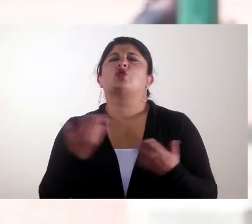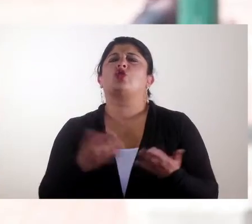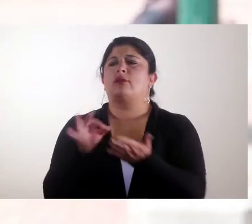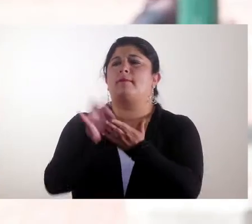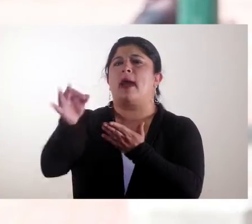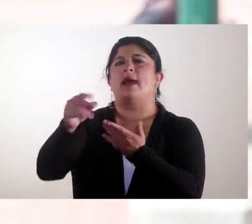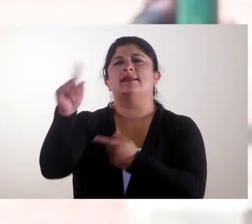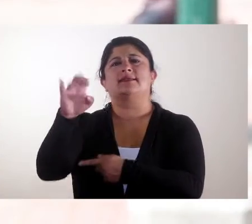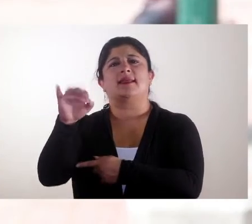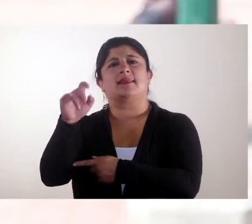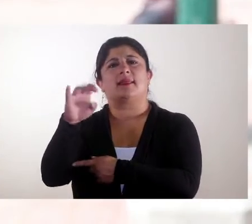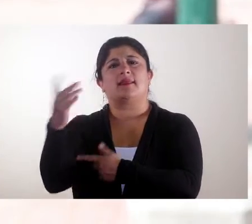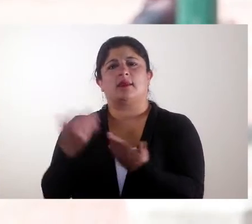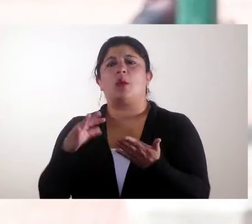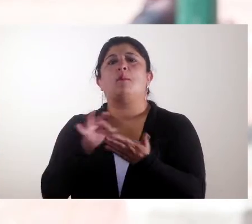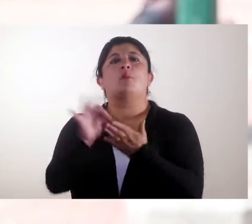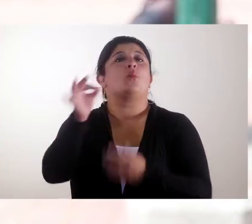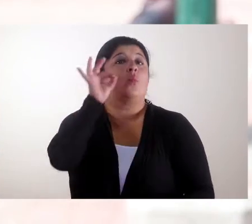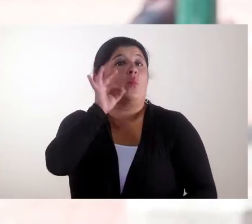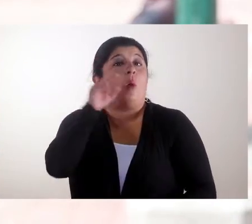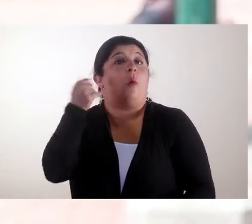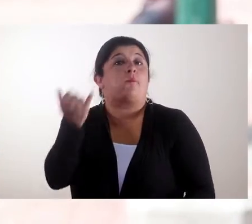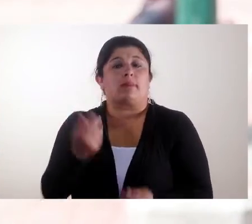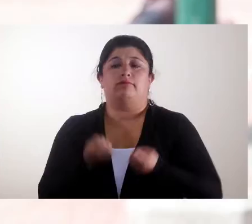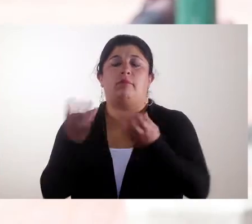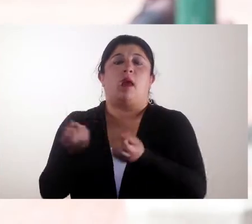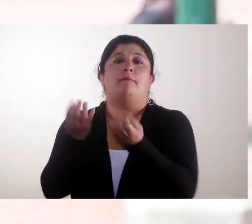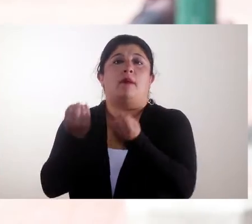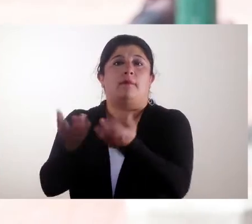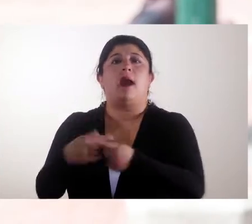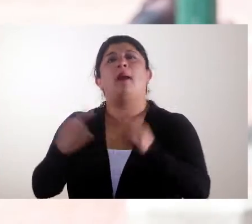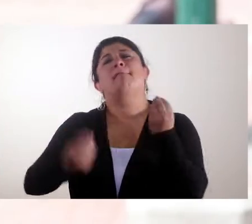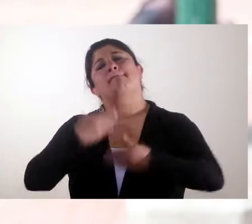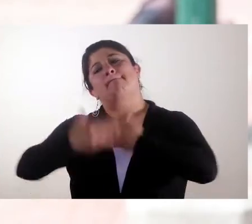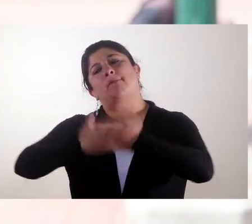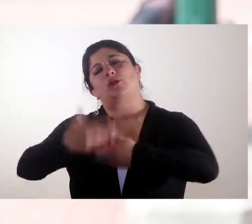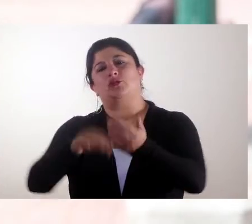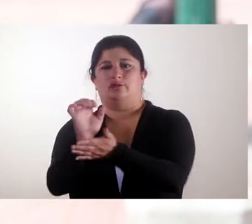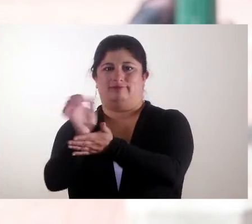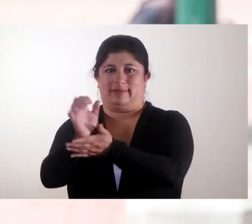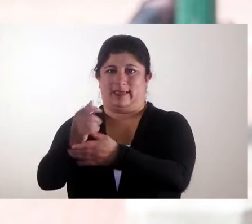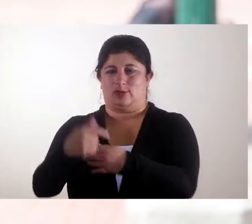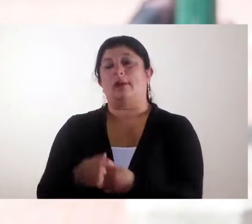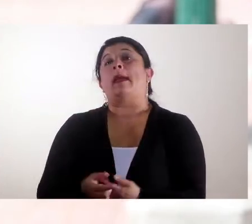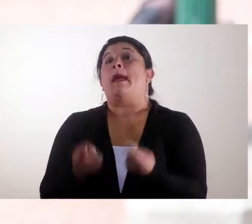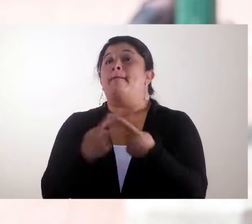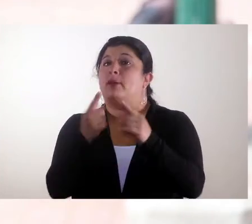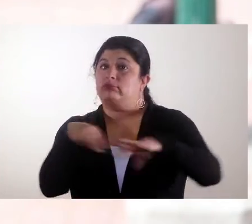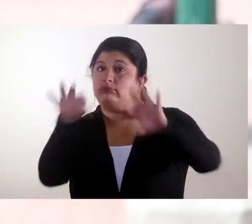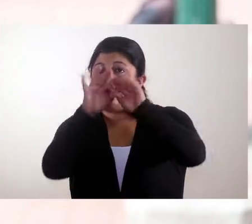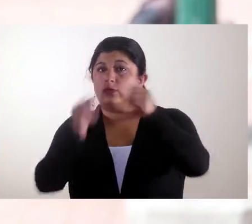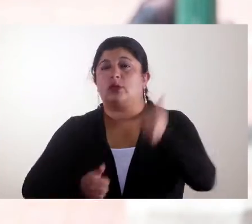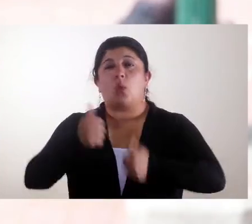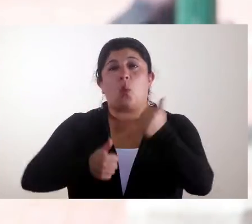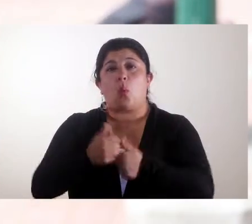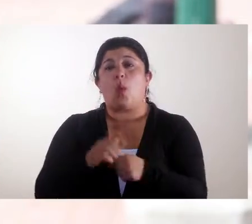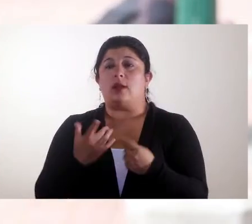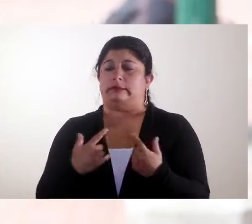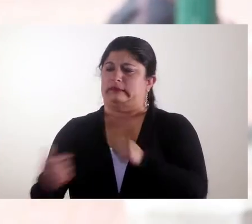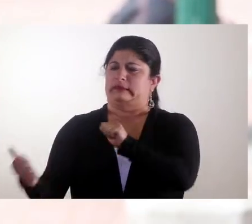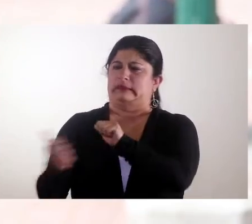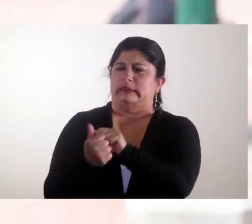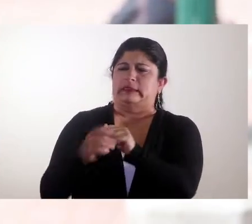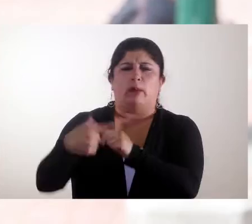Estuvimos en el corregimiento de Santander, en el municipio de Túquerres, allí hicimos entrega de unos equipos para el procesamiento de queso, pero lo más importante, lo vital,